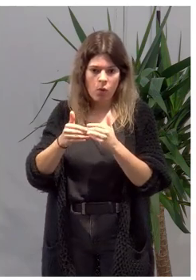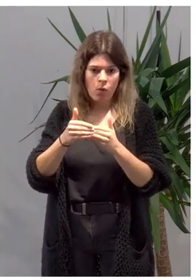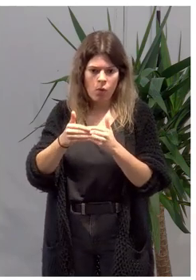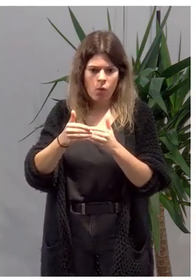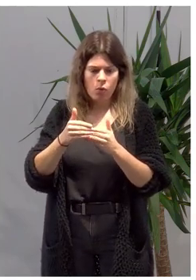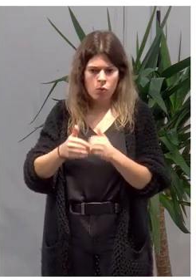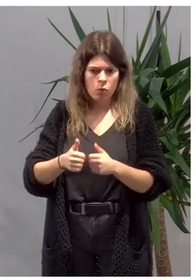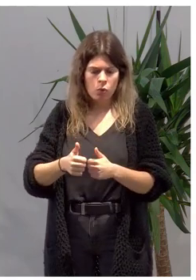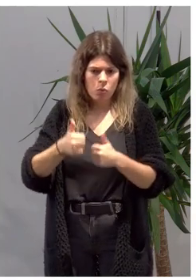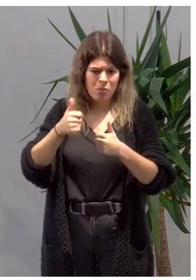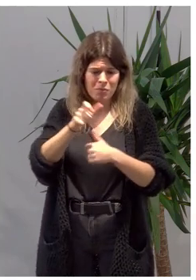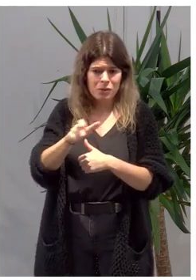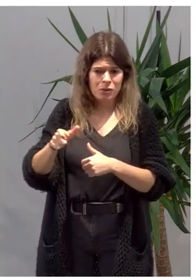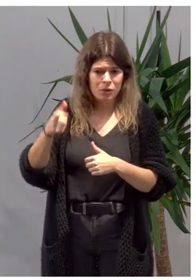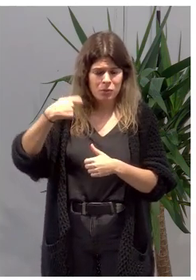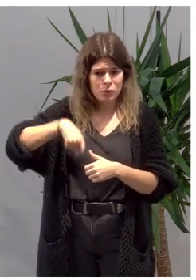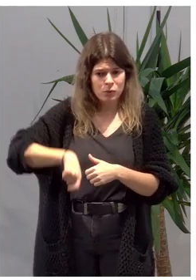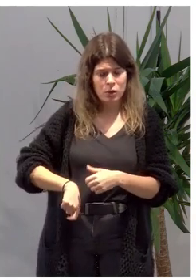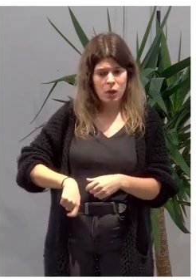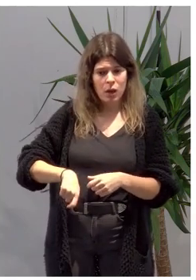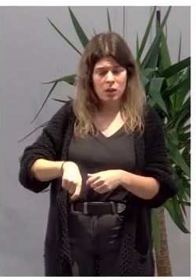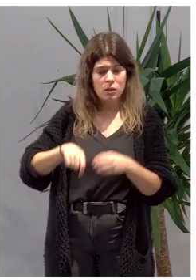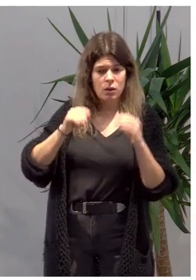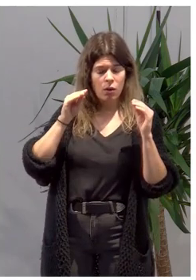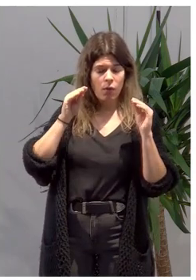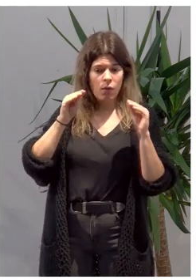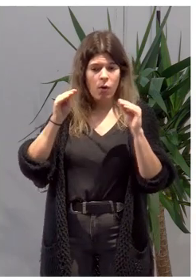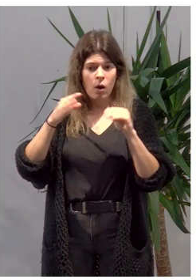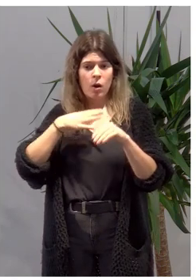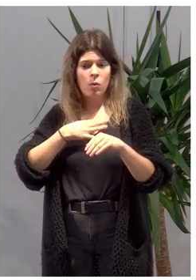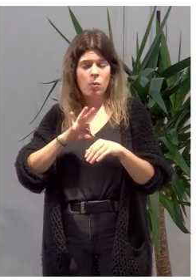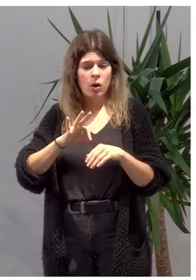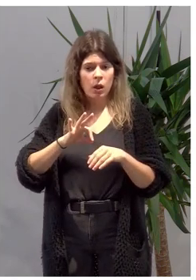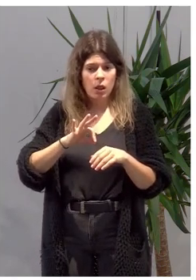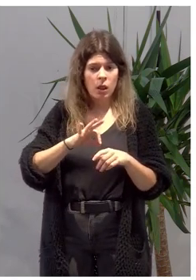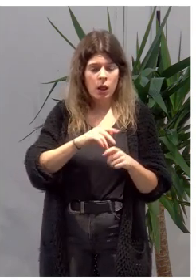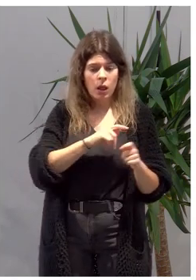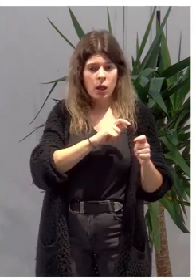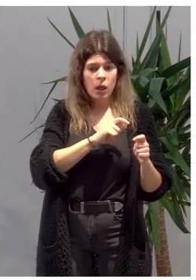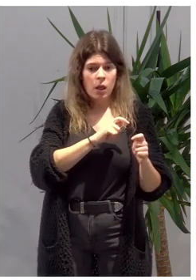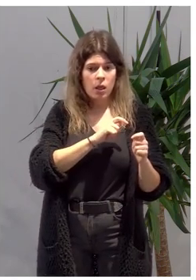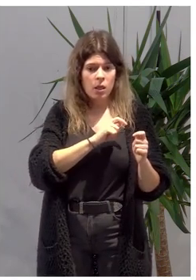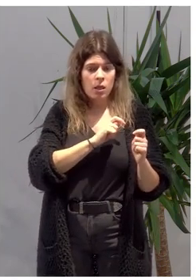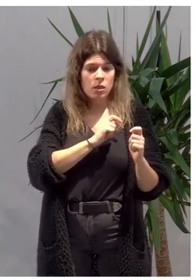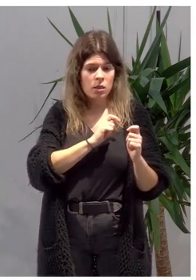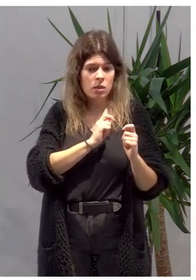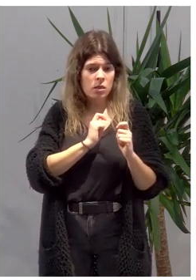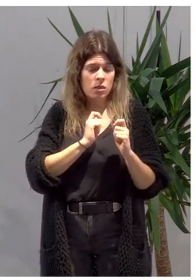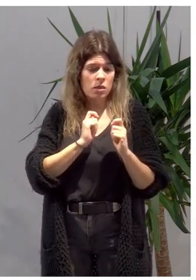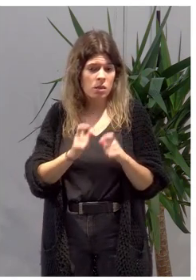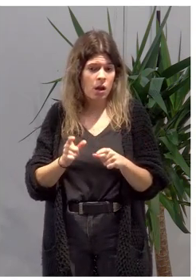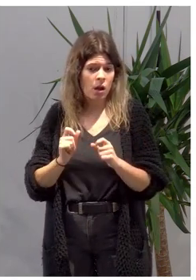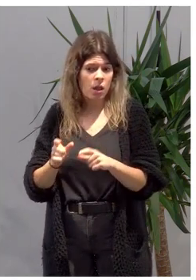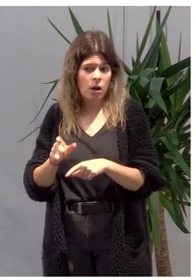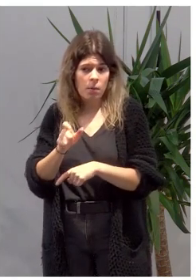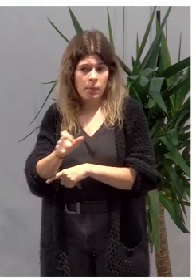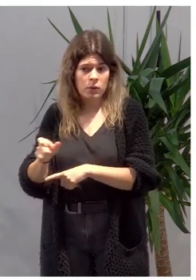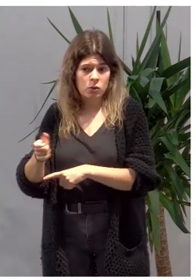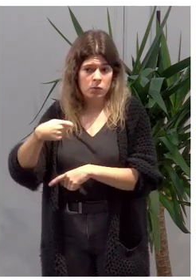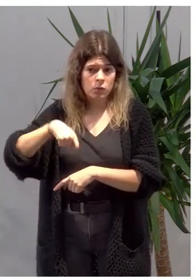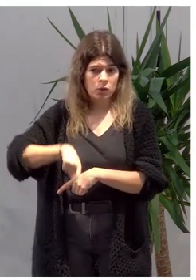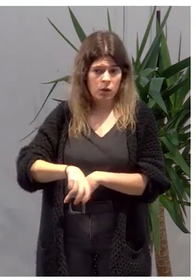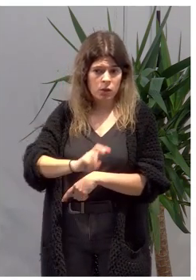profesionales formados que nos permitan ir transfiriendo al resto de personas y